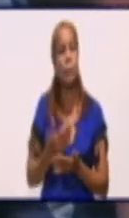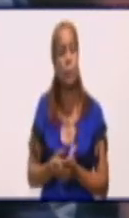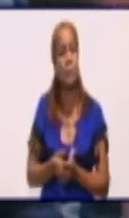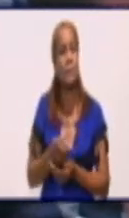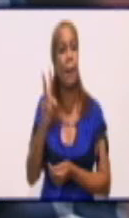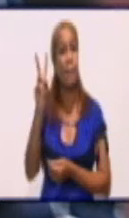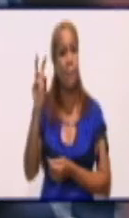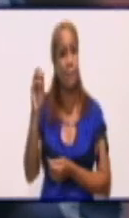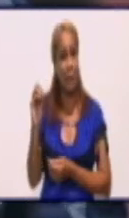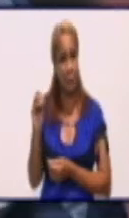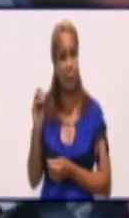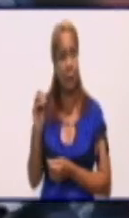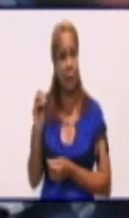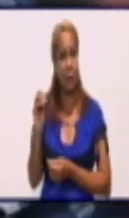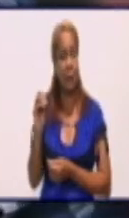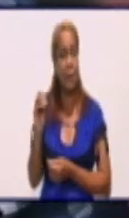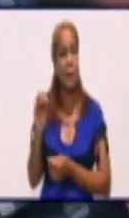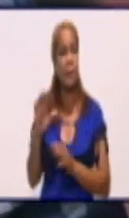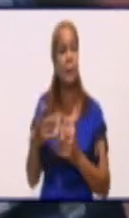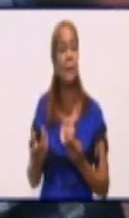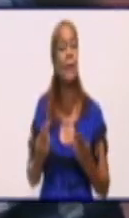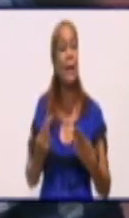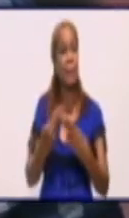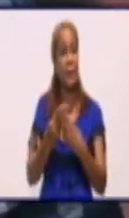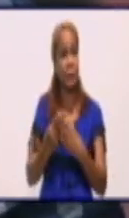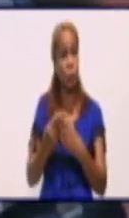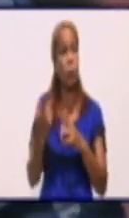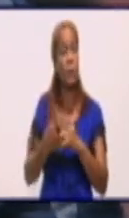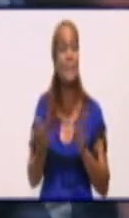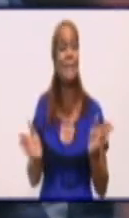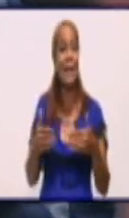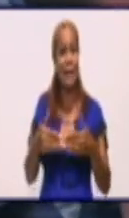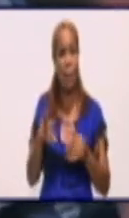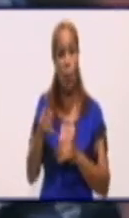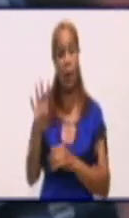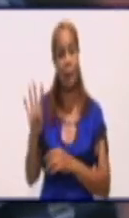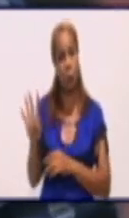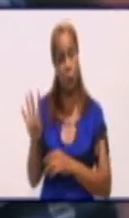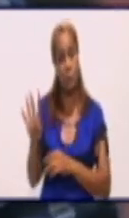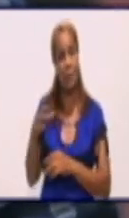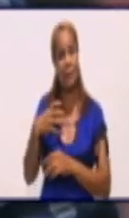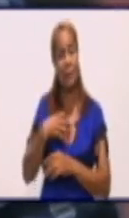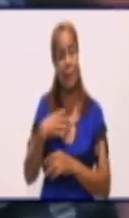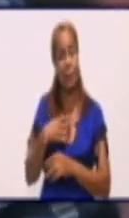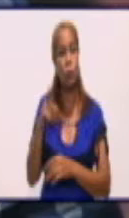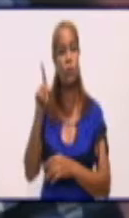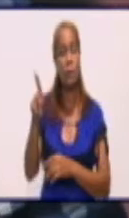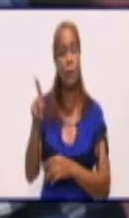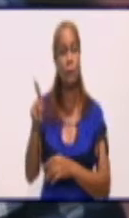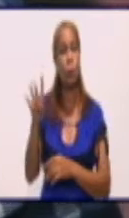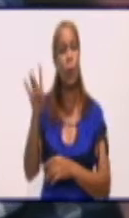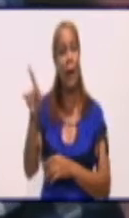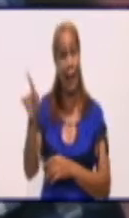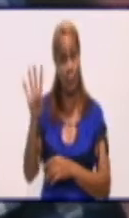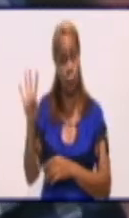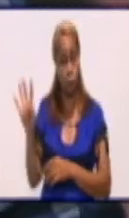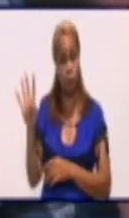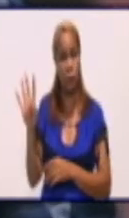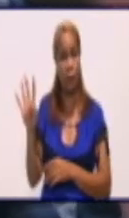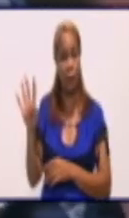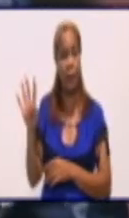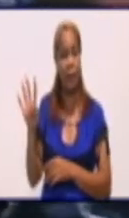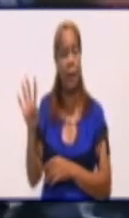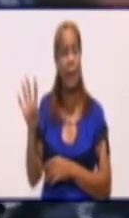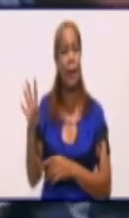y cerramos 14, y tenemos en activos 111 controles de focos. Hay que decir que